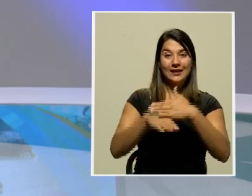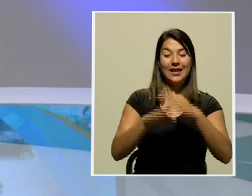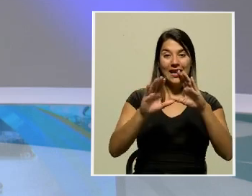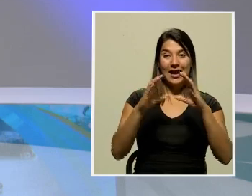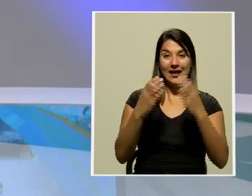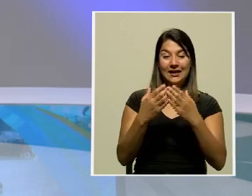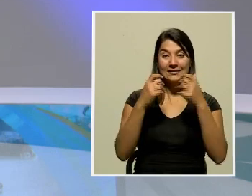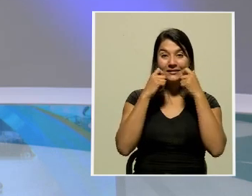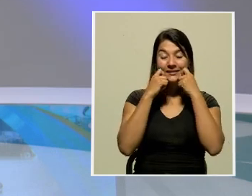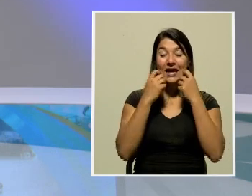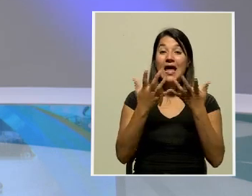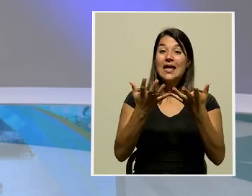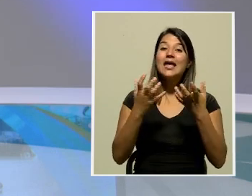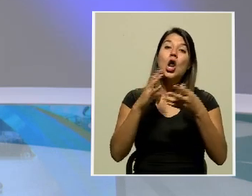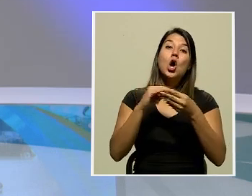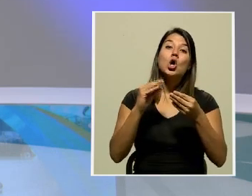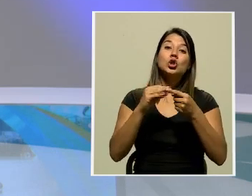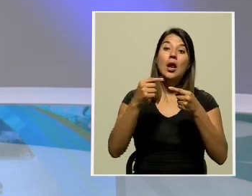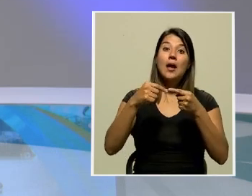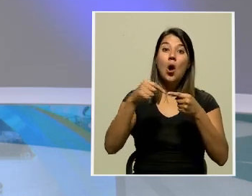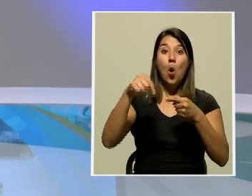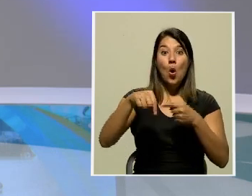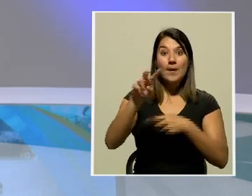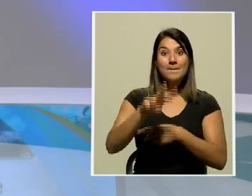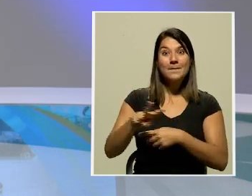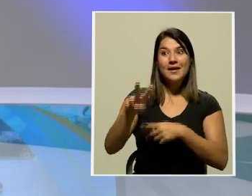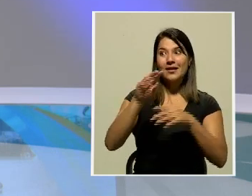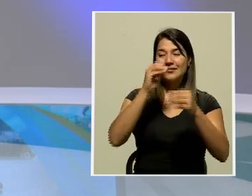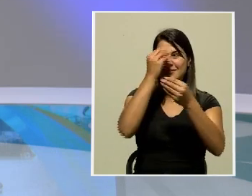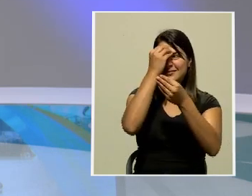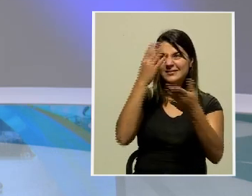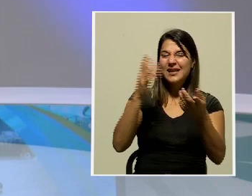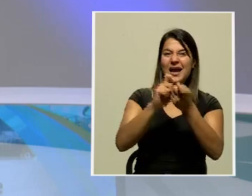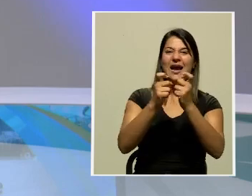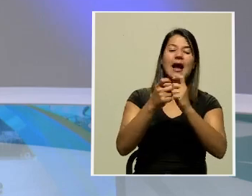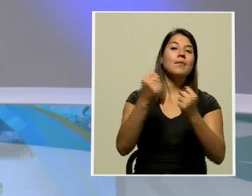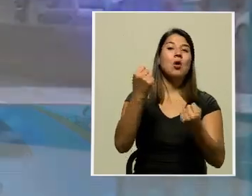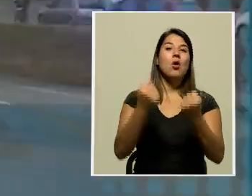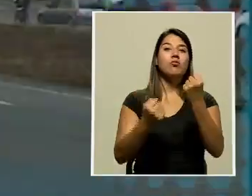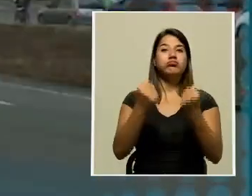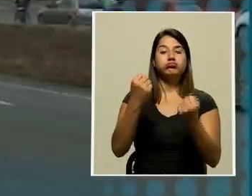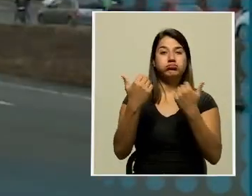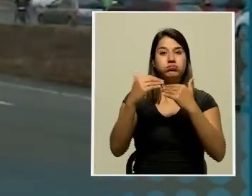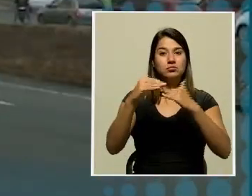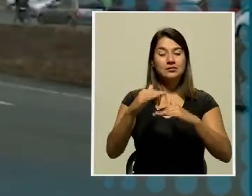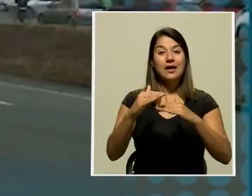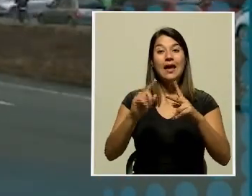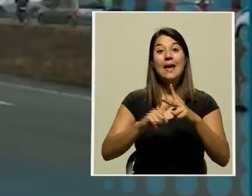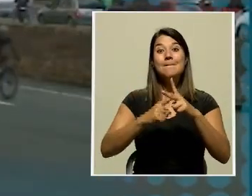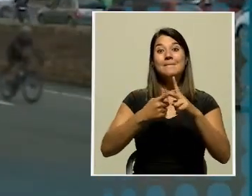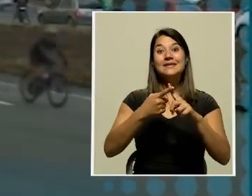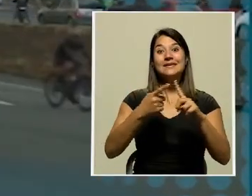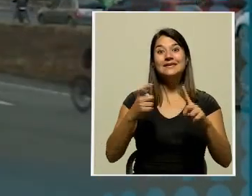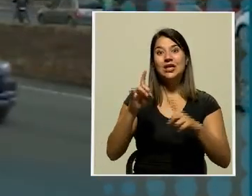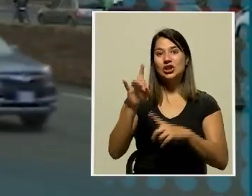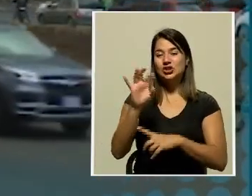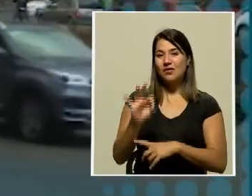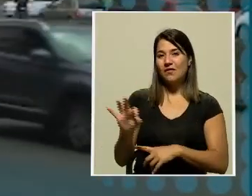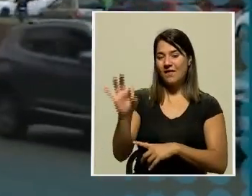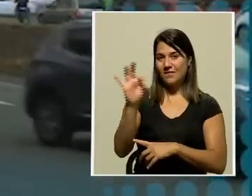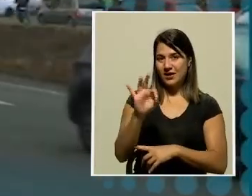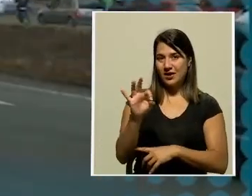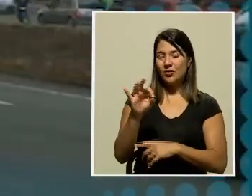clases. Y contarles que este viernes se anunciaron cambios en la restricción vehicular sanitaria que rige a partir del 8 de febrero.